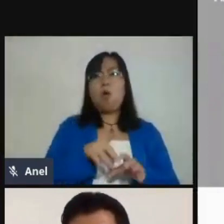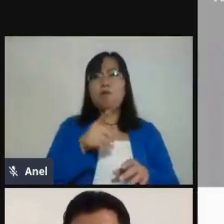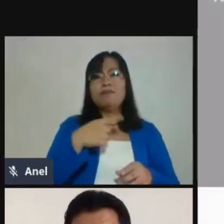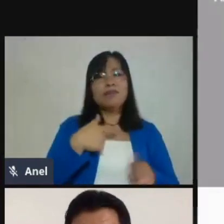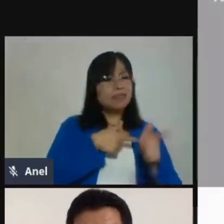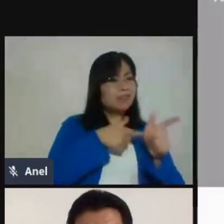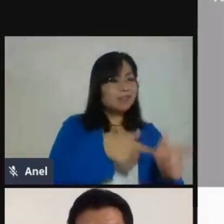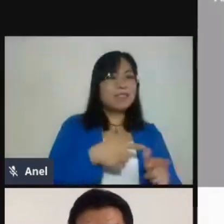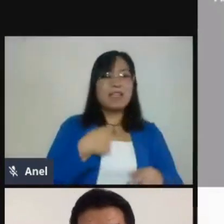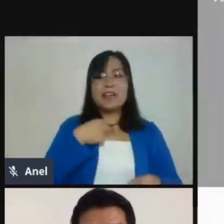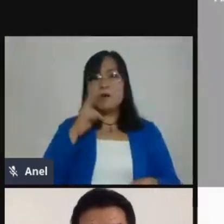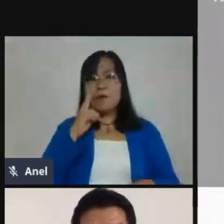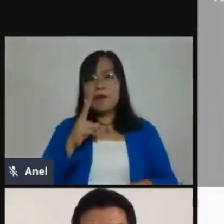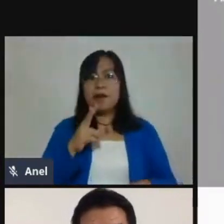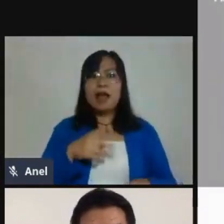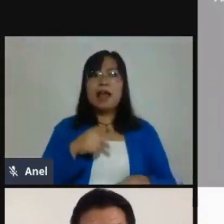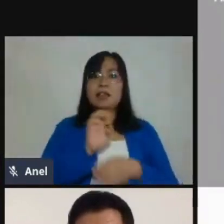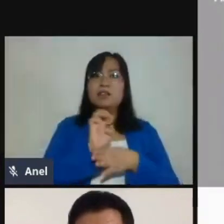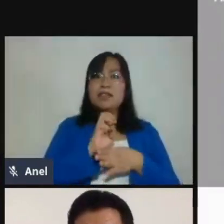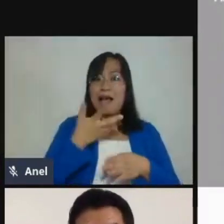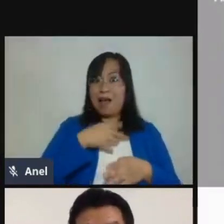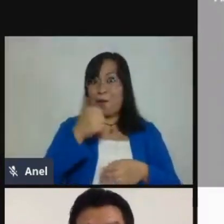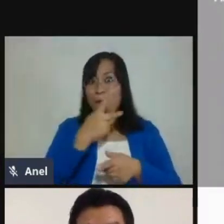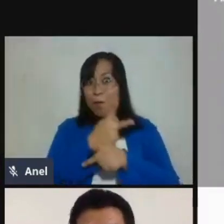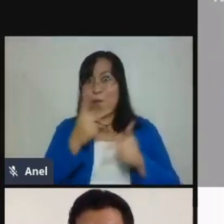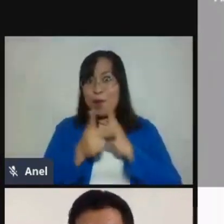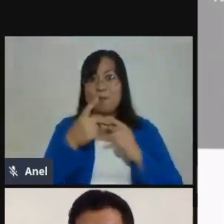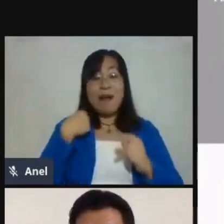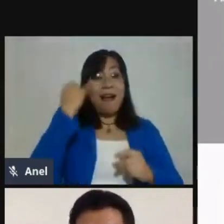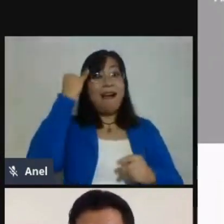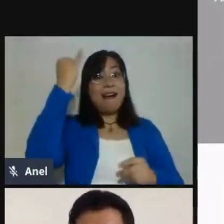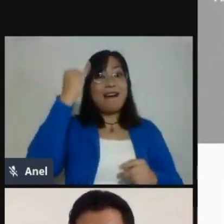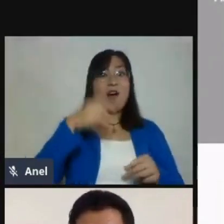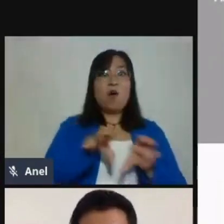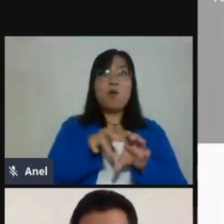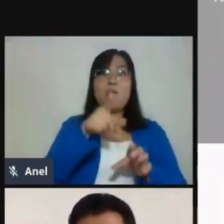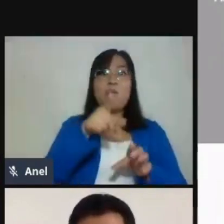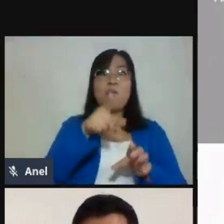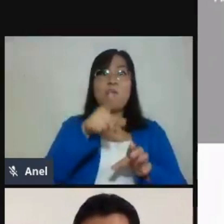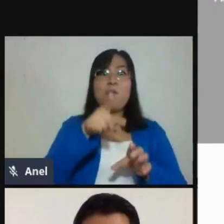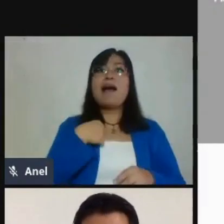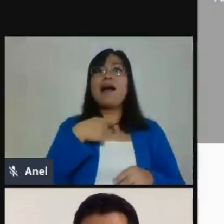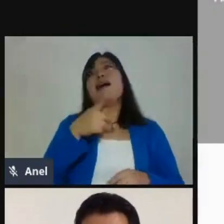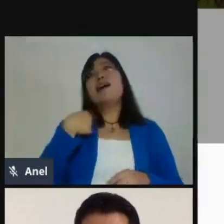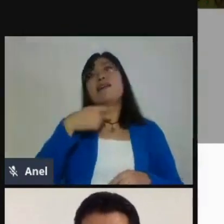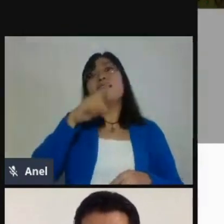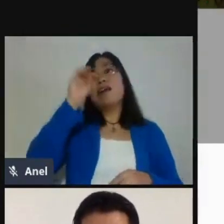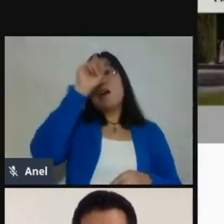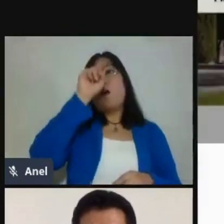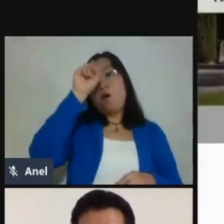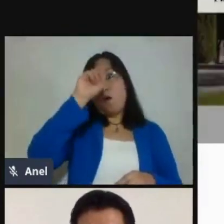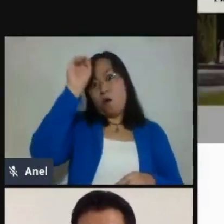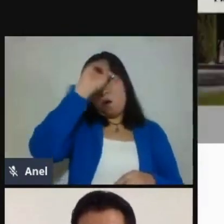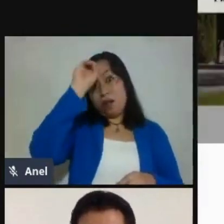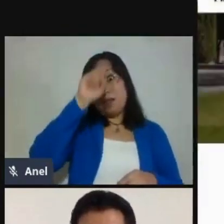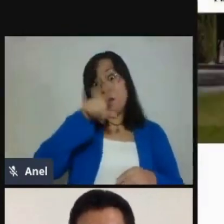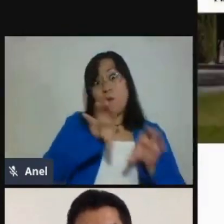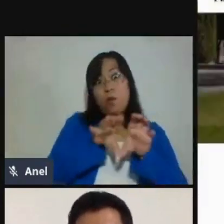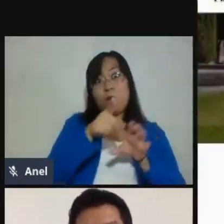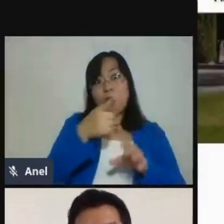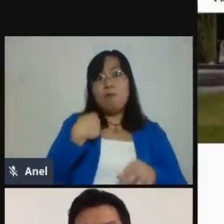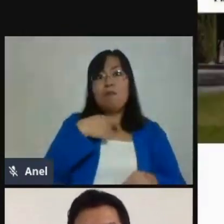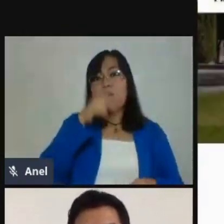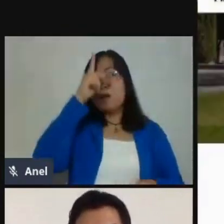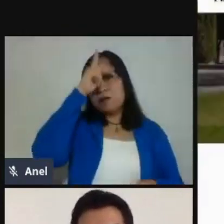una idea en la cual se brinda orientación psicopedagógica. Todo esto además nos sirve para irnos